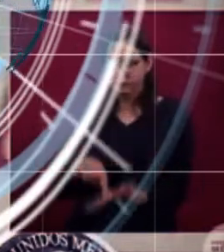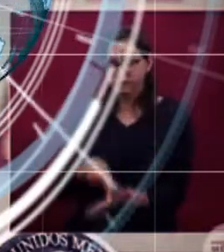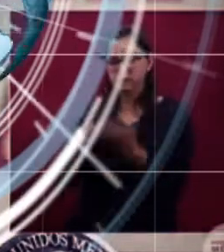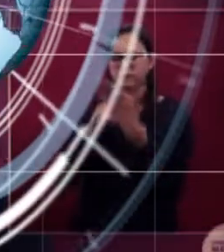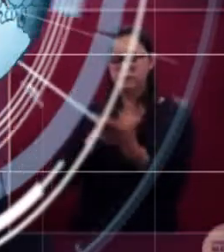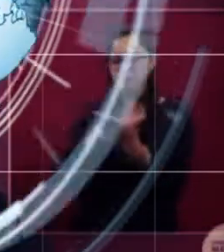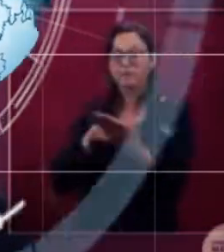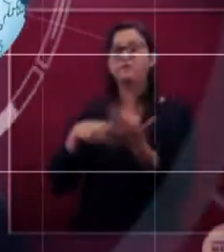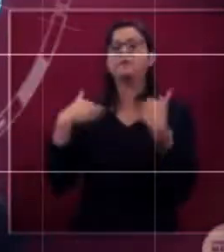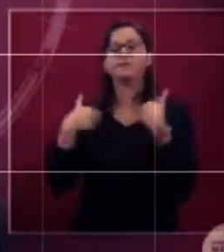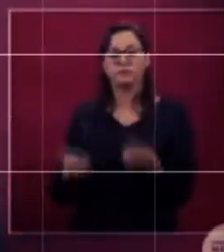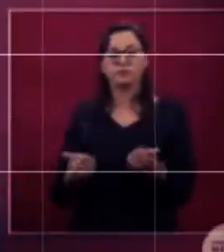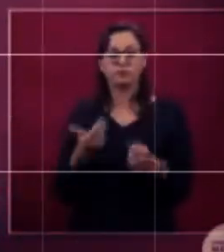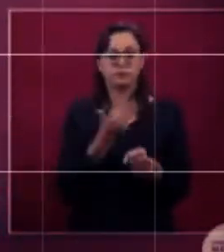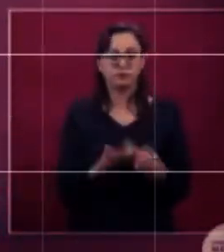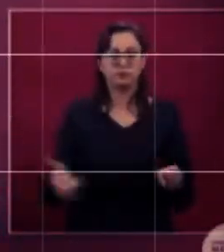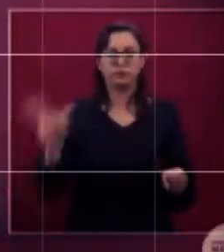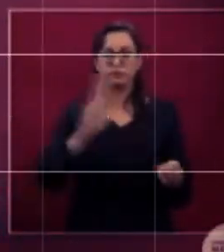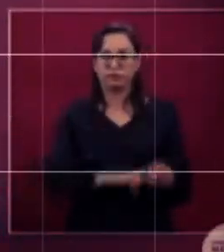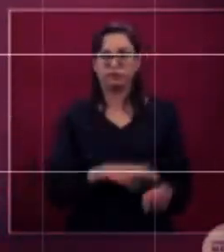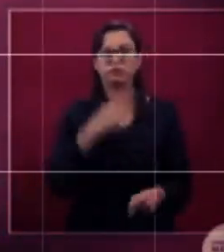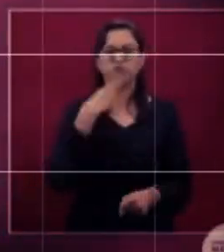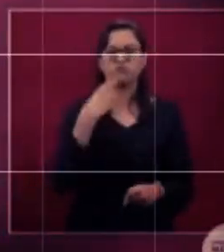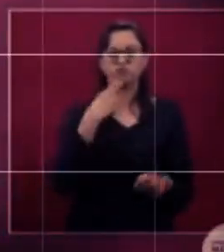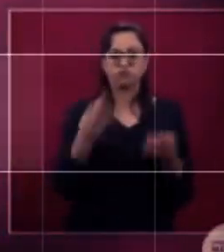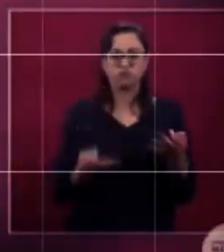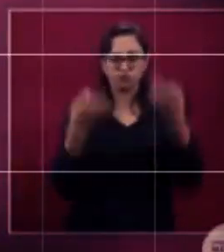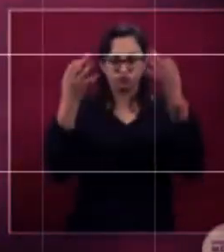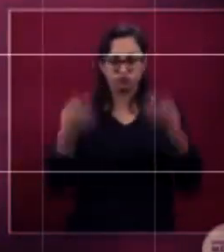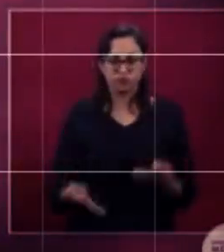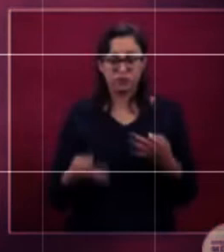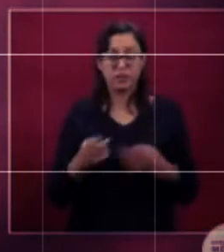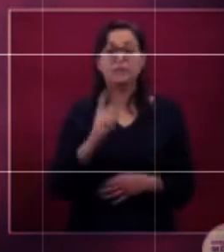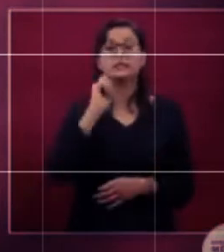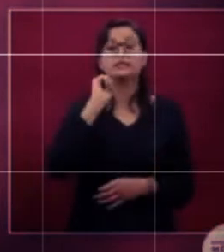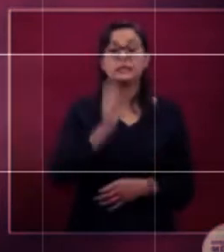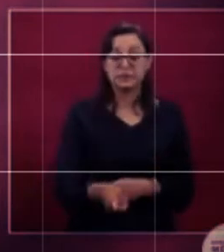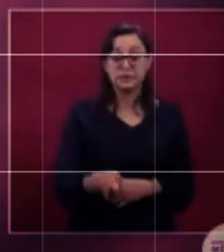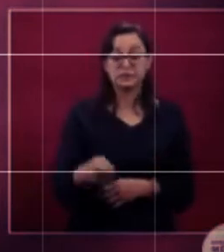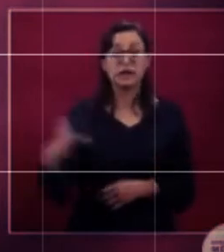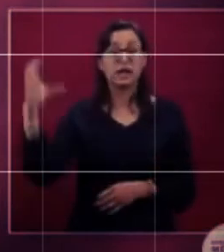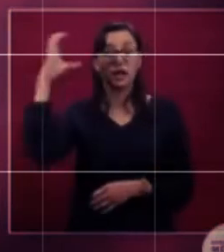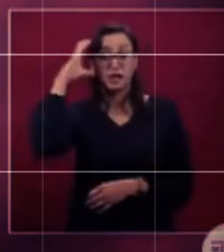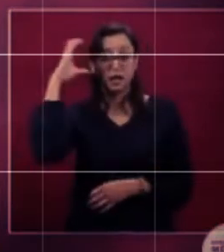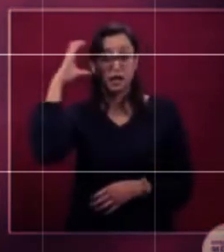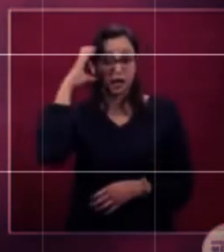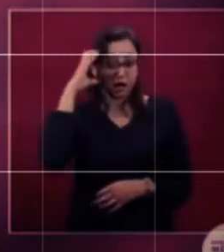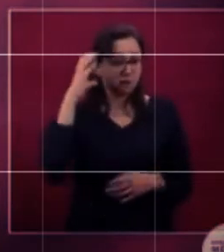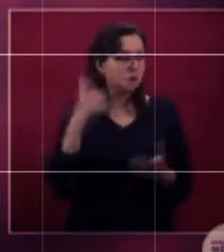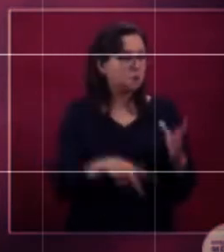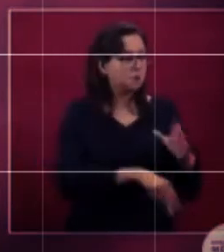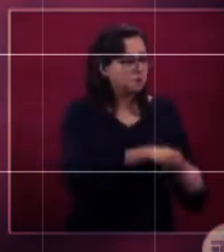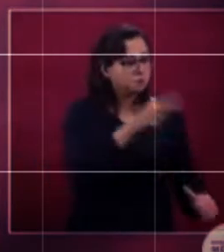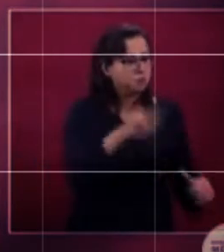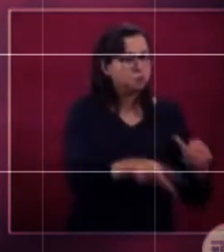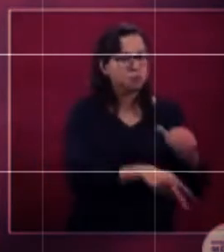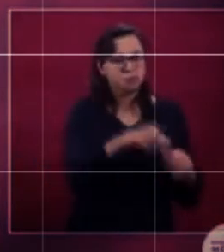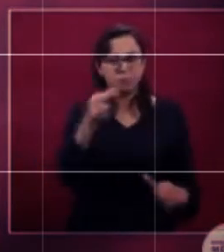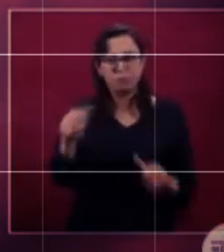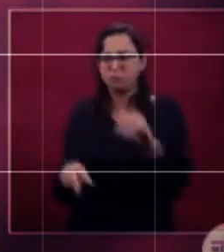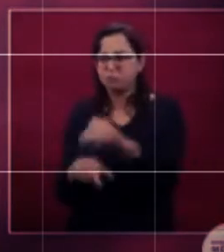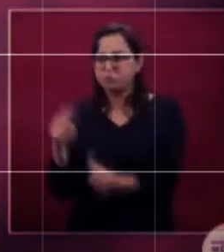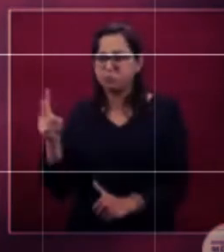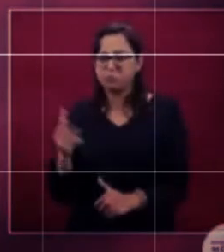instalaciones hospitalarias. En la medida en que se van desocupando las camas destinadas a COVID, esas camas no pueden